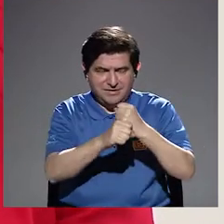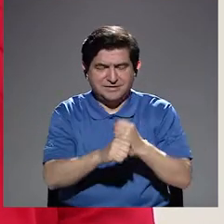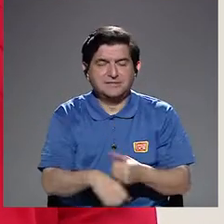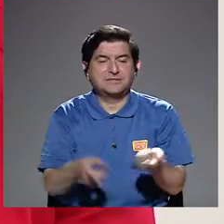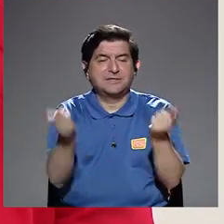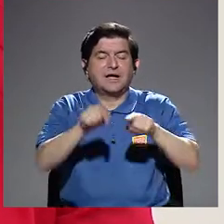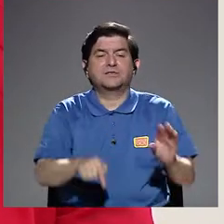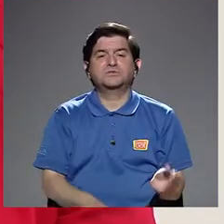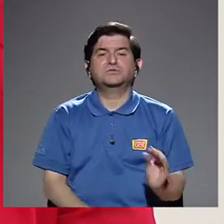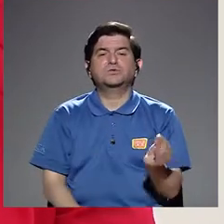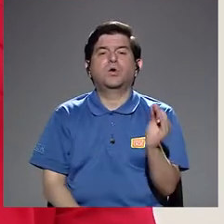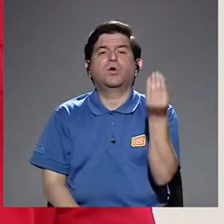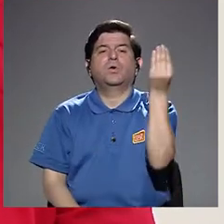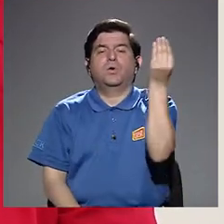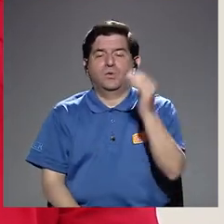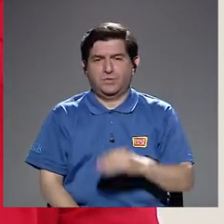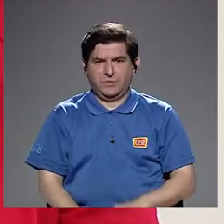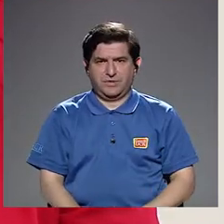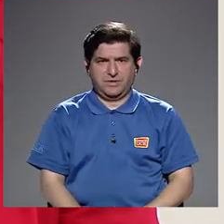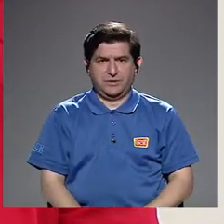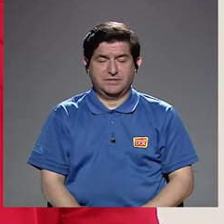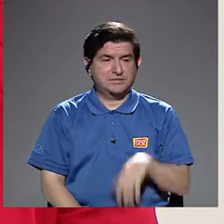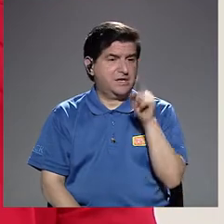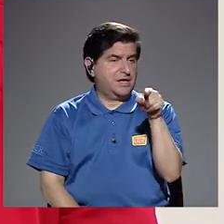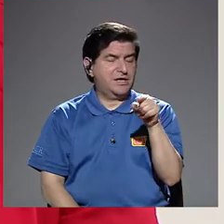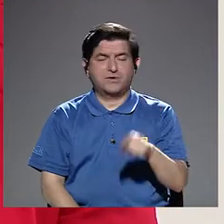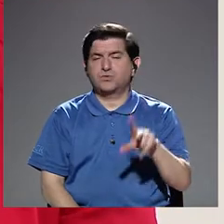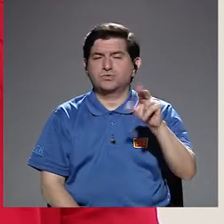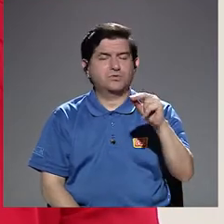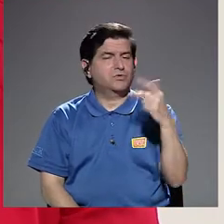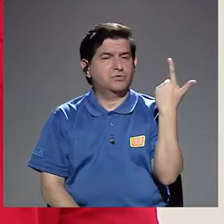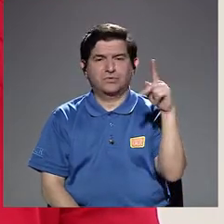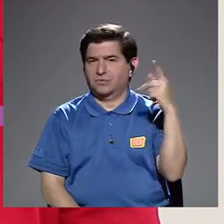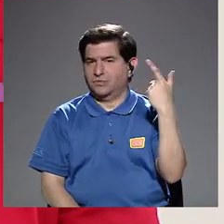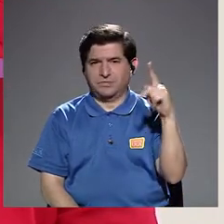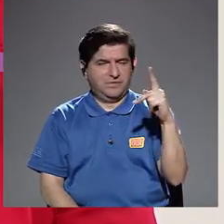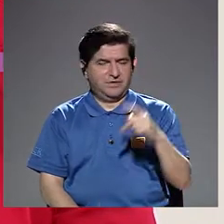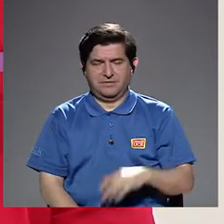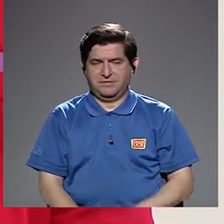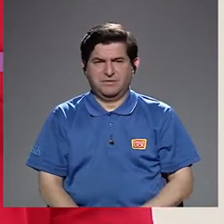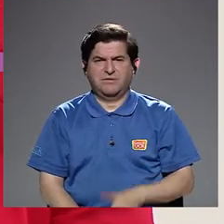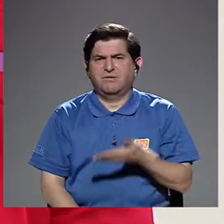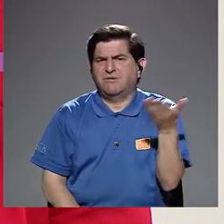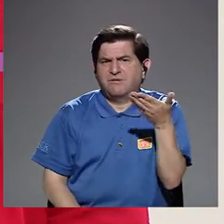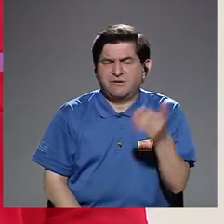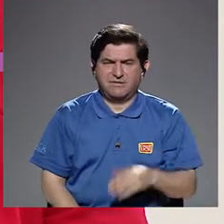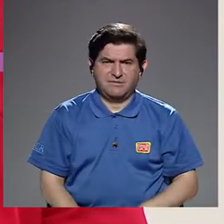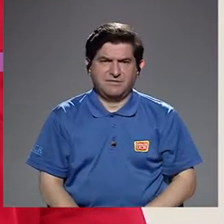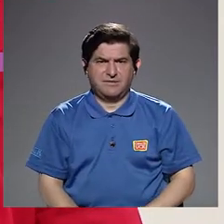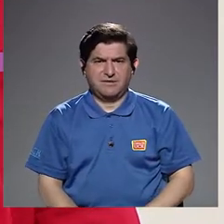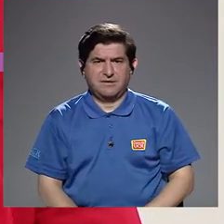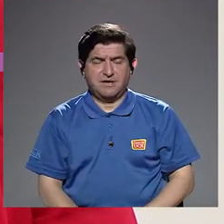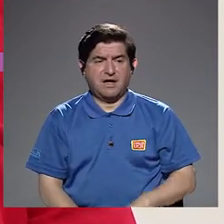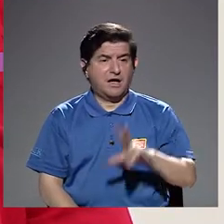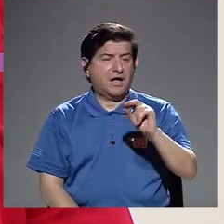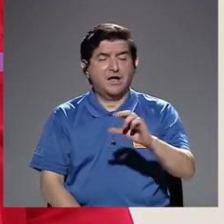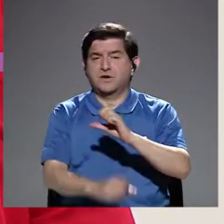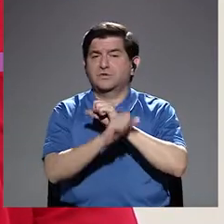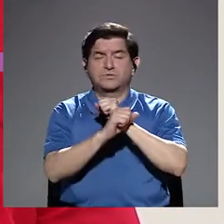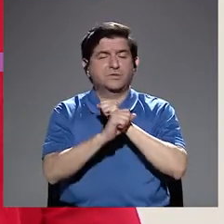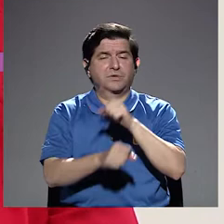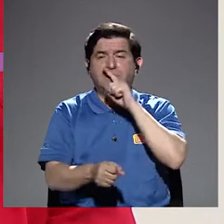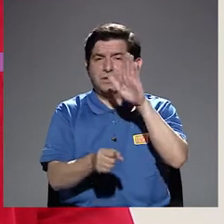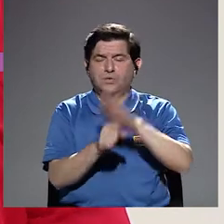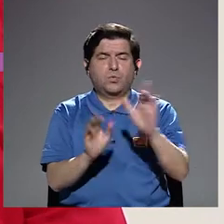en este caso que adolescentes no se vean expuestas a la no garantía de sus